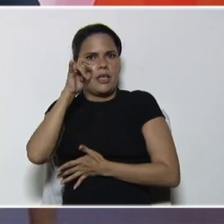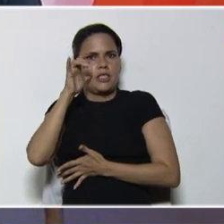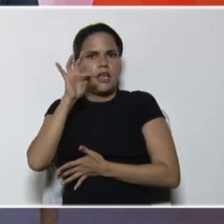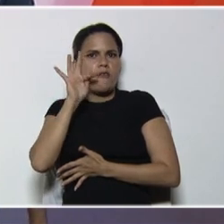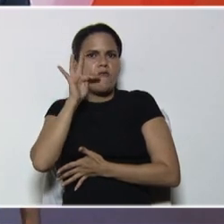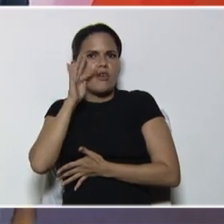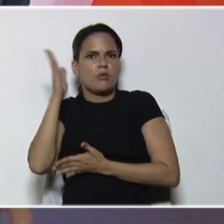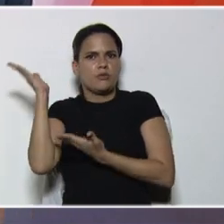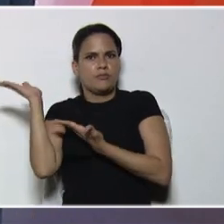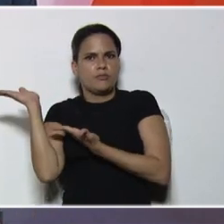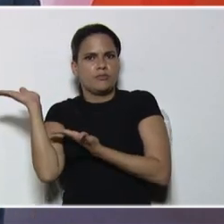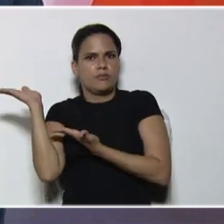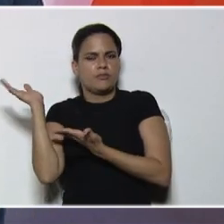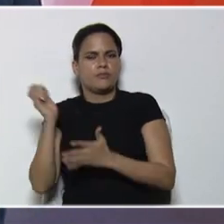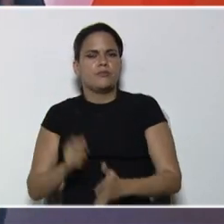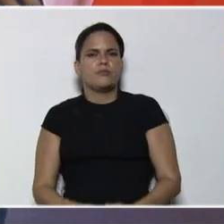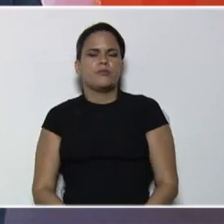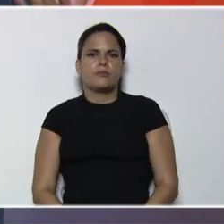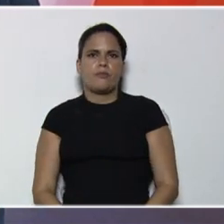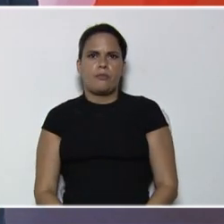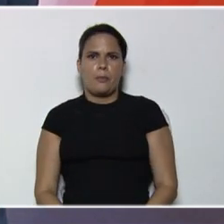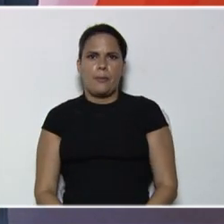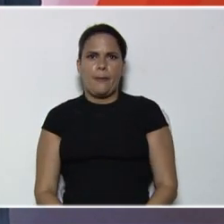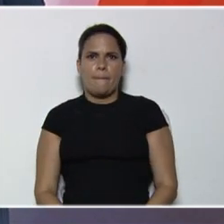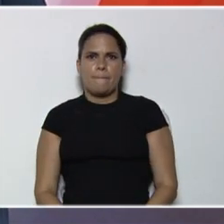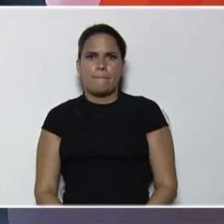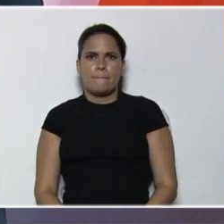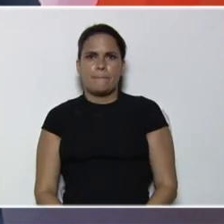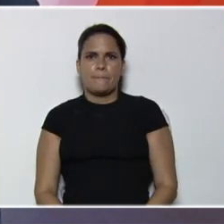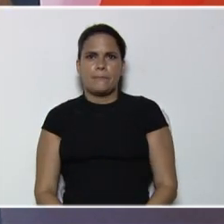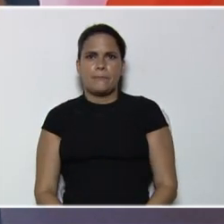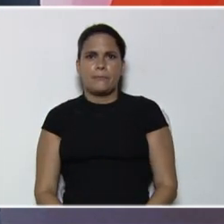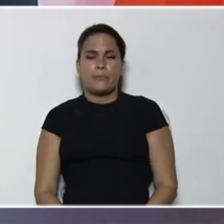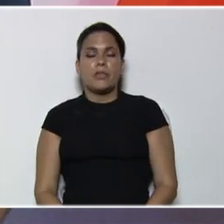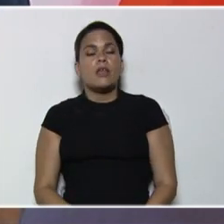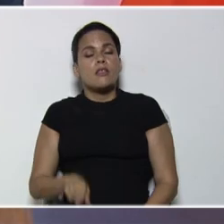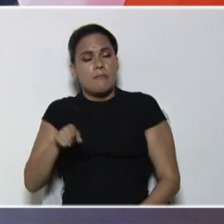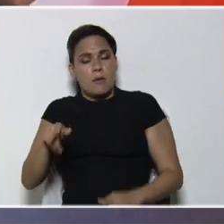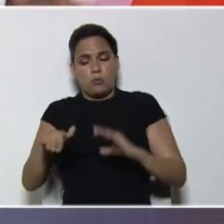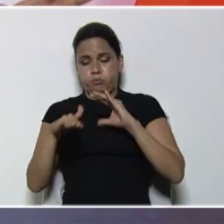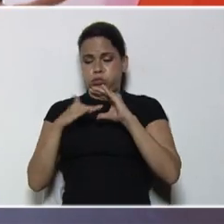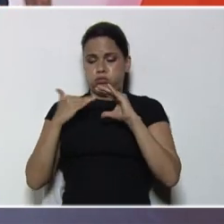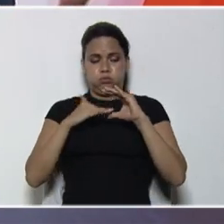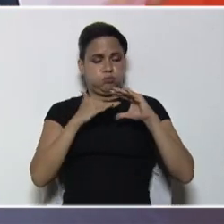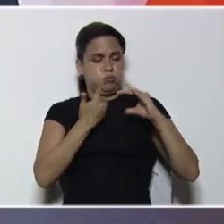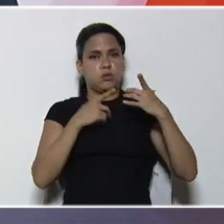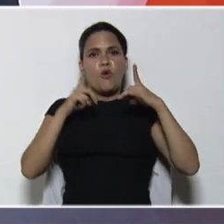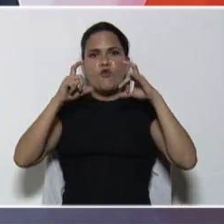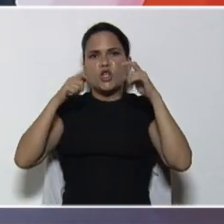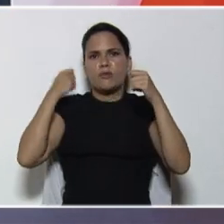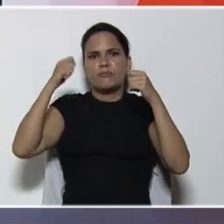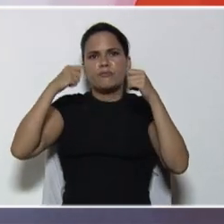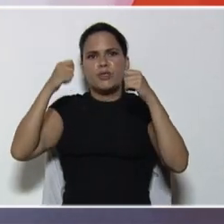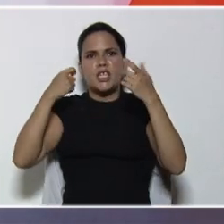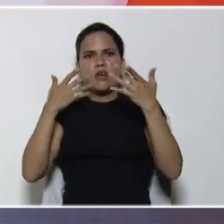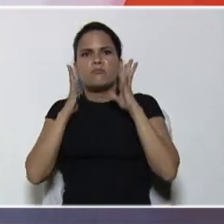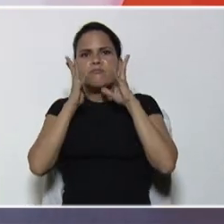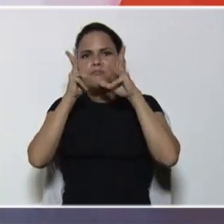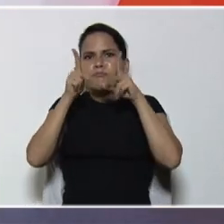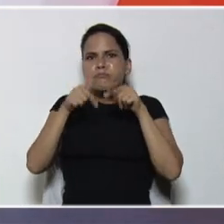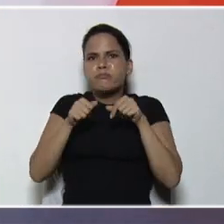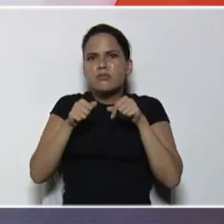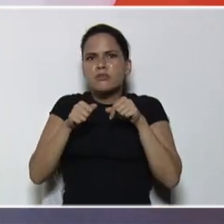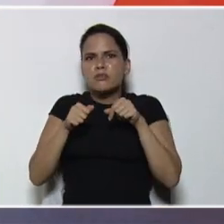Facebook, arroba, MPP, educación, y además, puedes enviarnos, fotografías, videos, y comentarios,